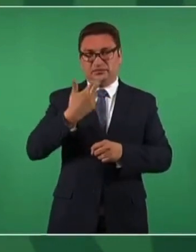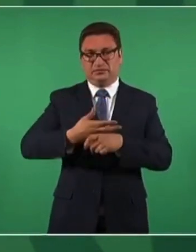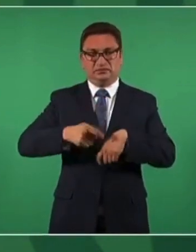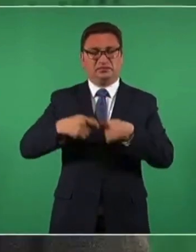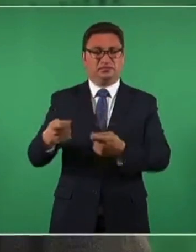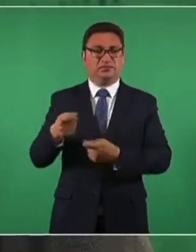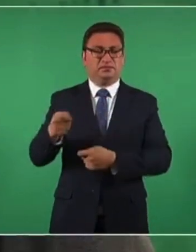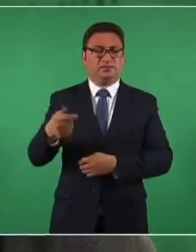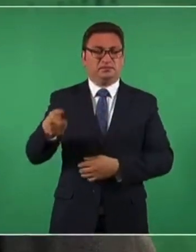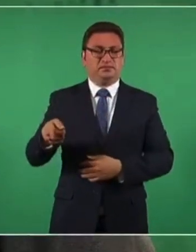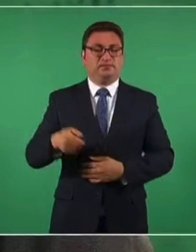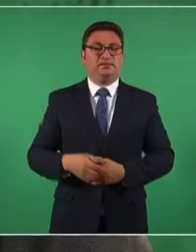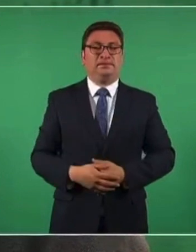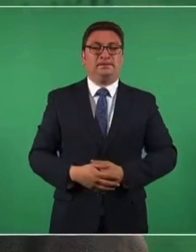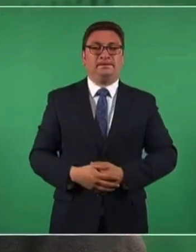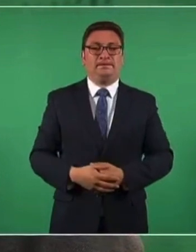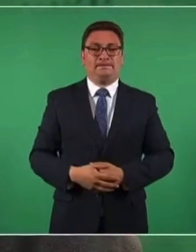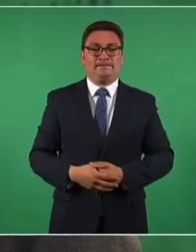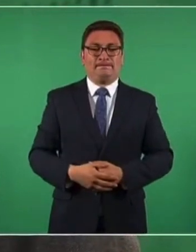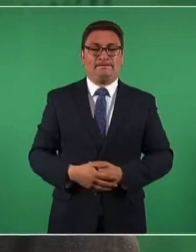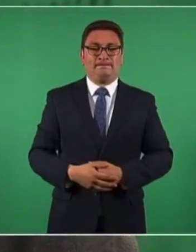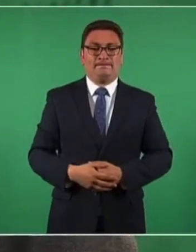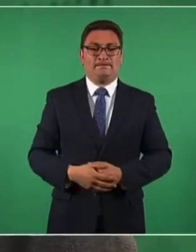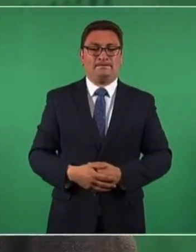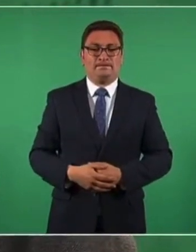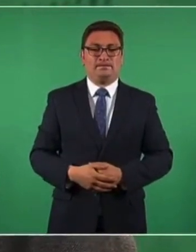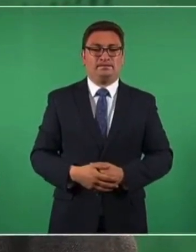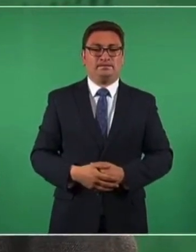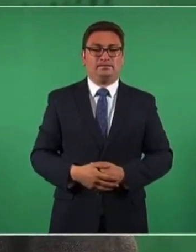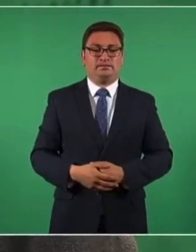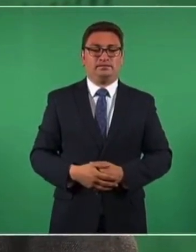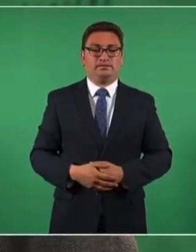de Hacienda.